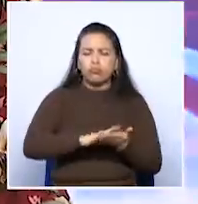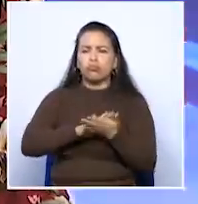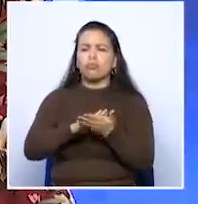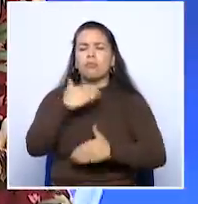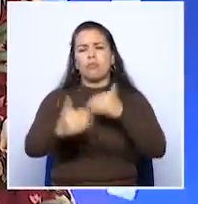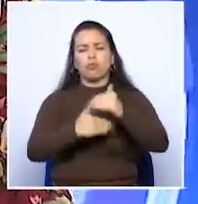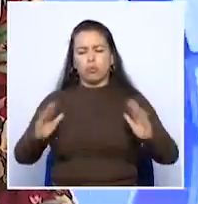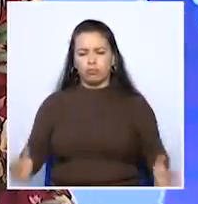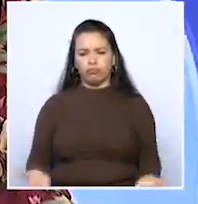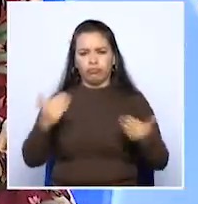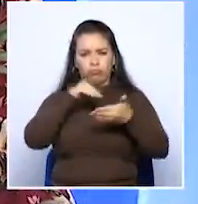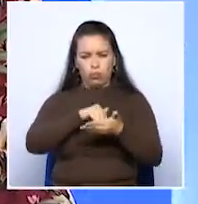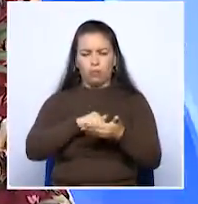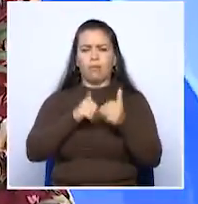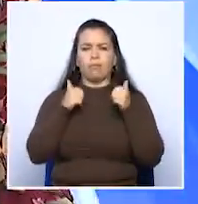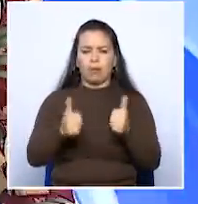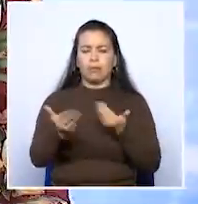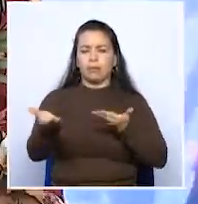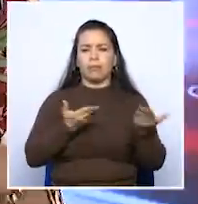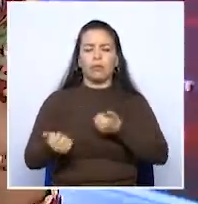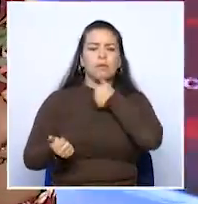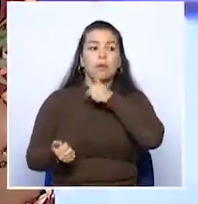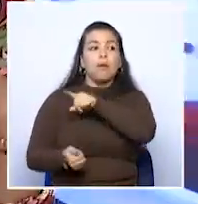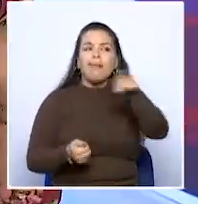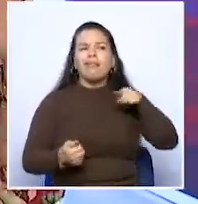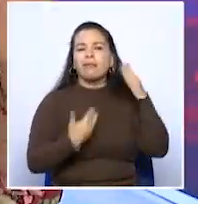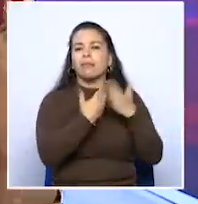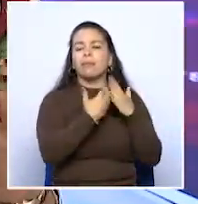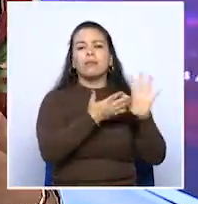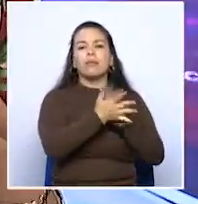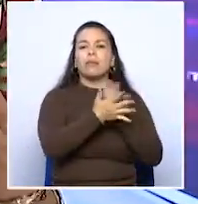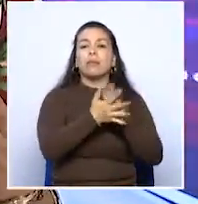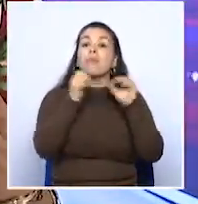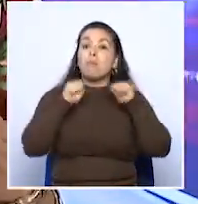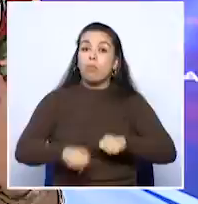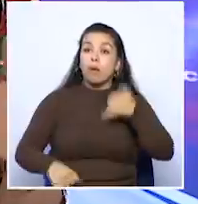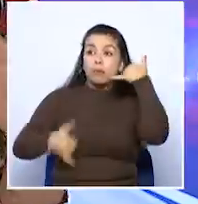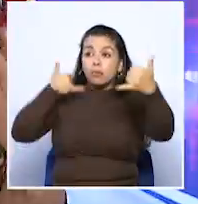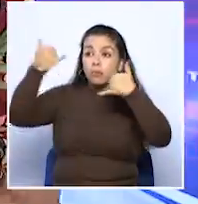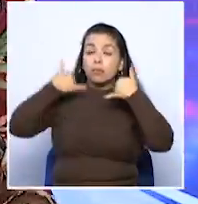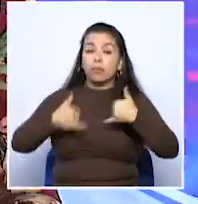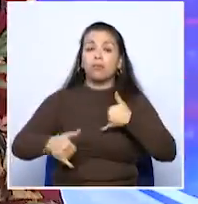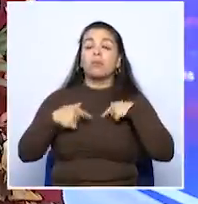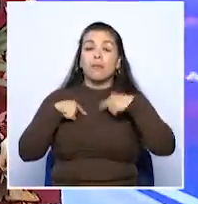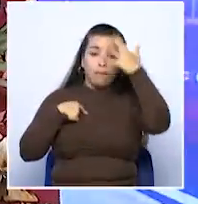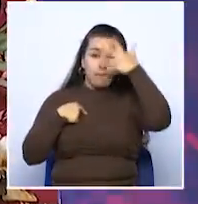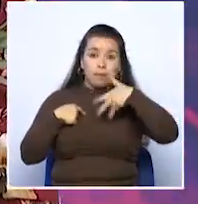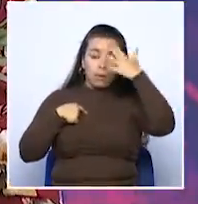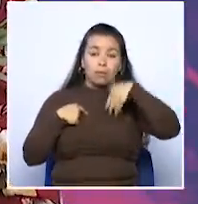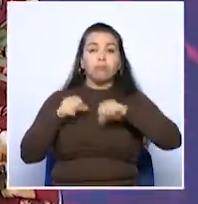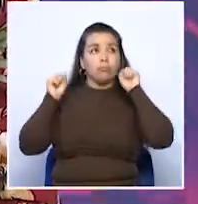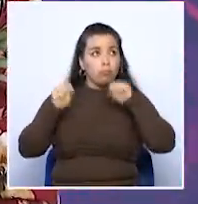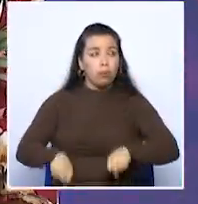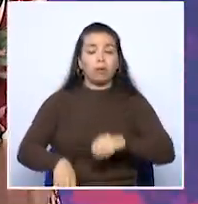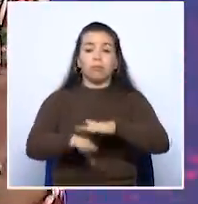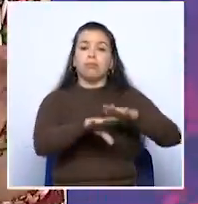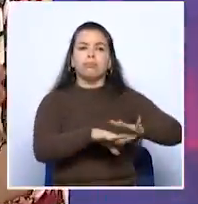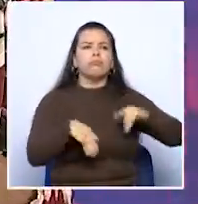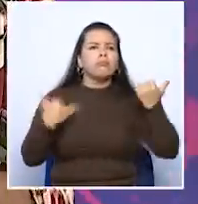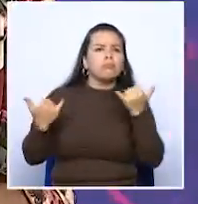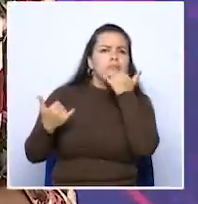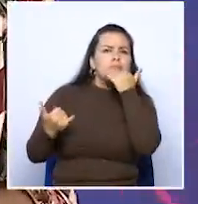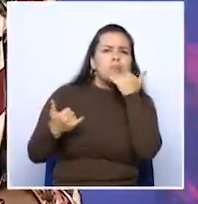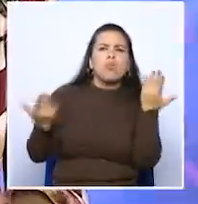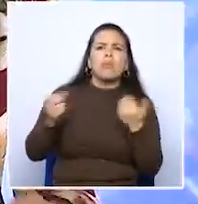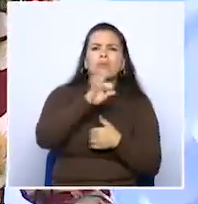restablecer el servicio. Ellos están diciendo que pueden comunicarse también a través de las redes sociales con Enpocaval para saber cuáles son esos